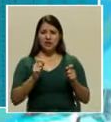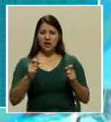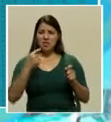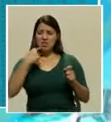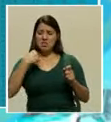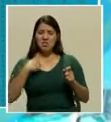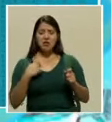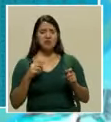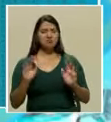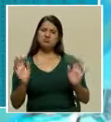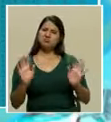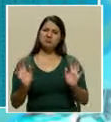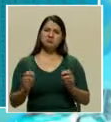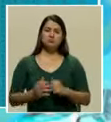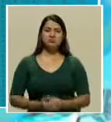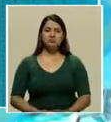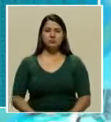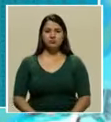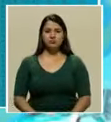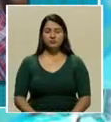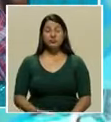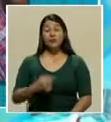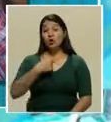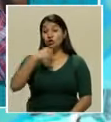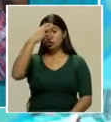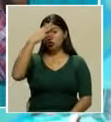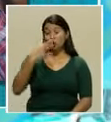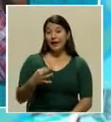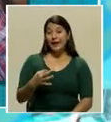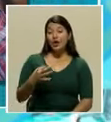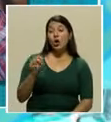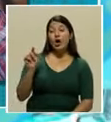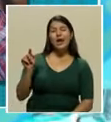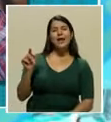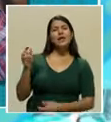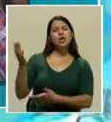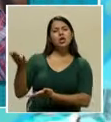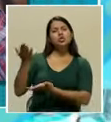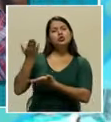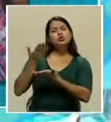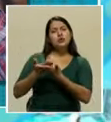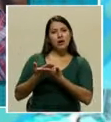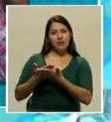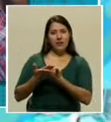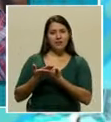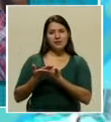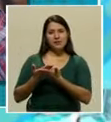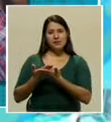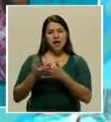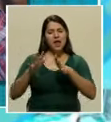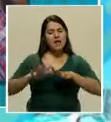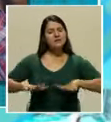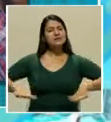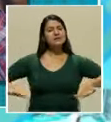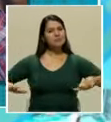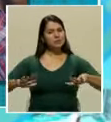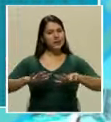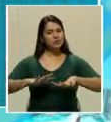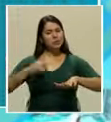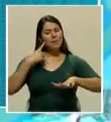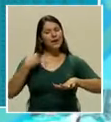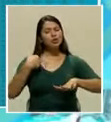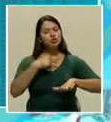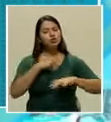pararme una, creo que nos daba ese espacio para que nosotros